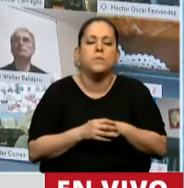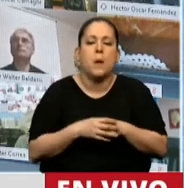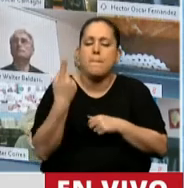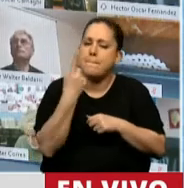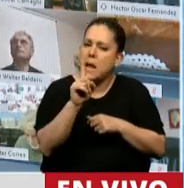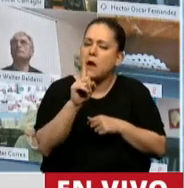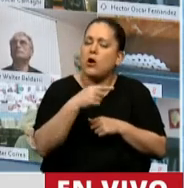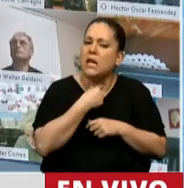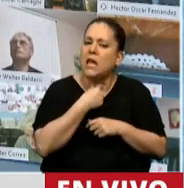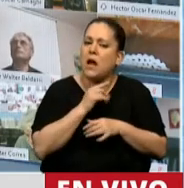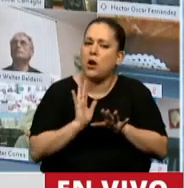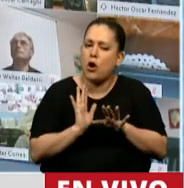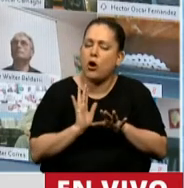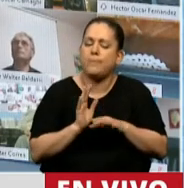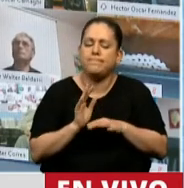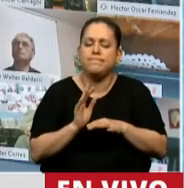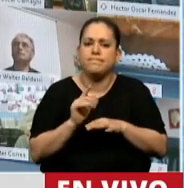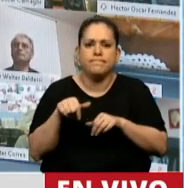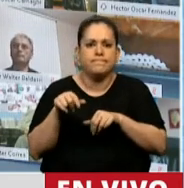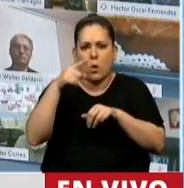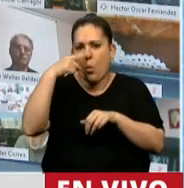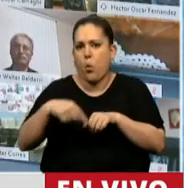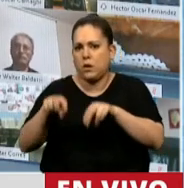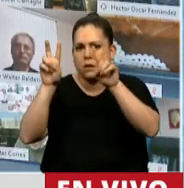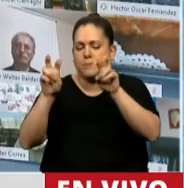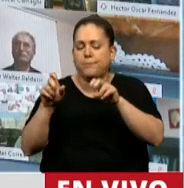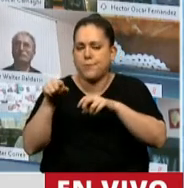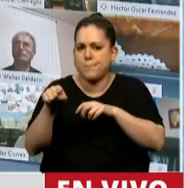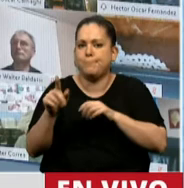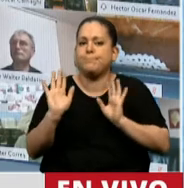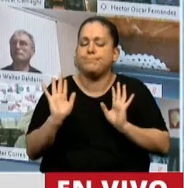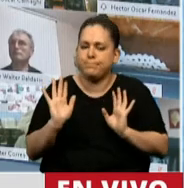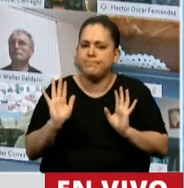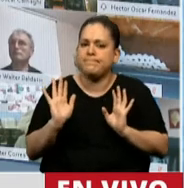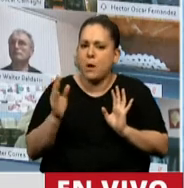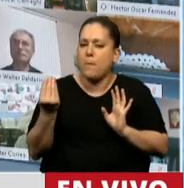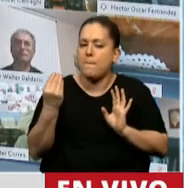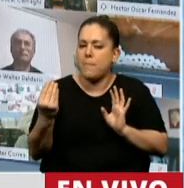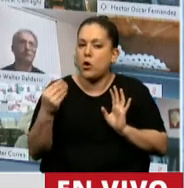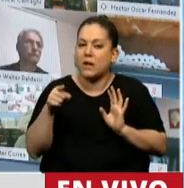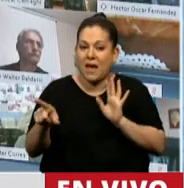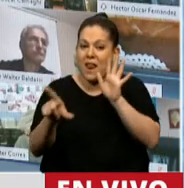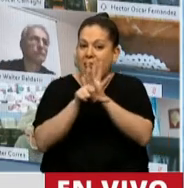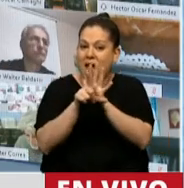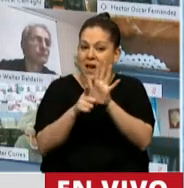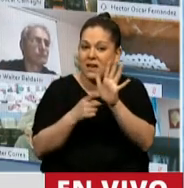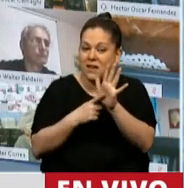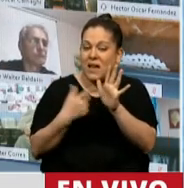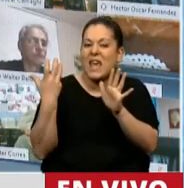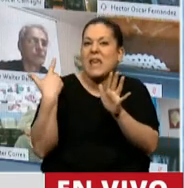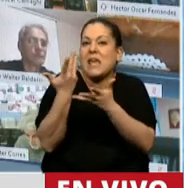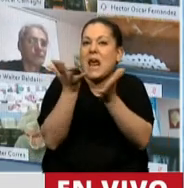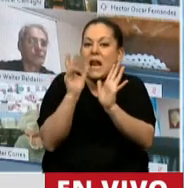Pero quiero detenerme en este último punto porque esta Ley General del